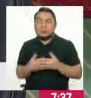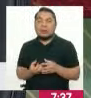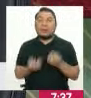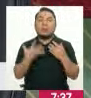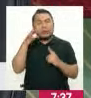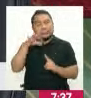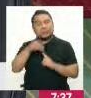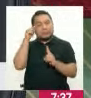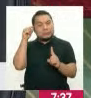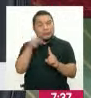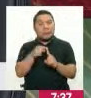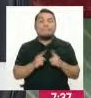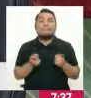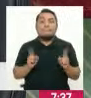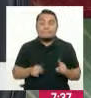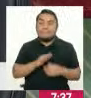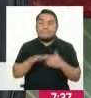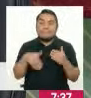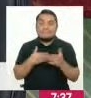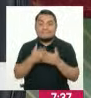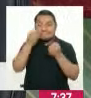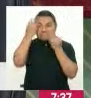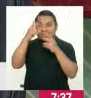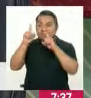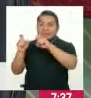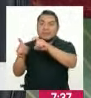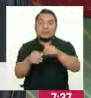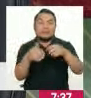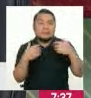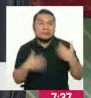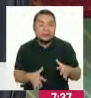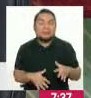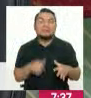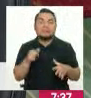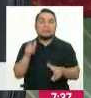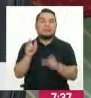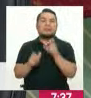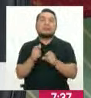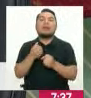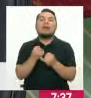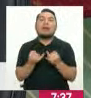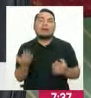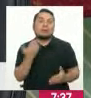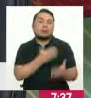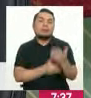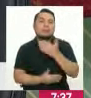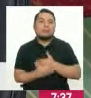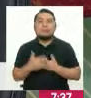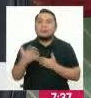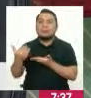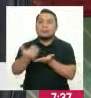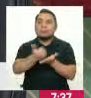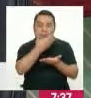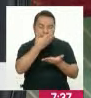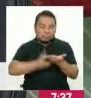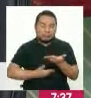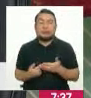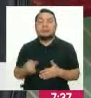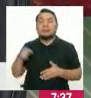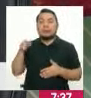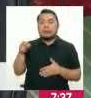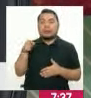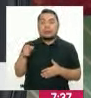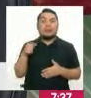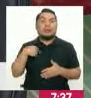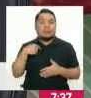específica. Pero cuando se levanta la data, en general se levanta de personas con algún tipo de discapacidad. En nuestro caso, contigo,